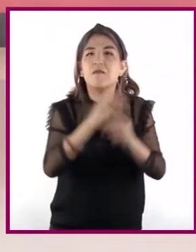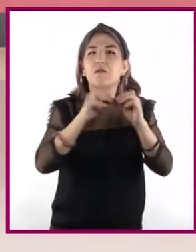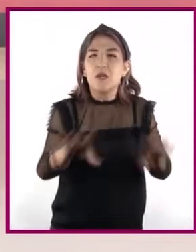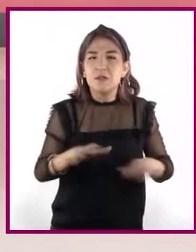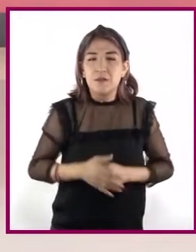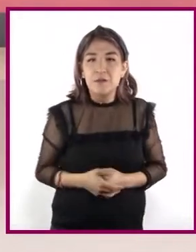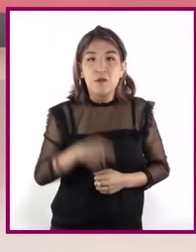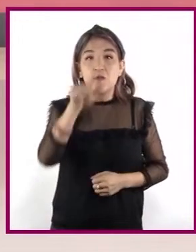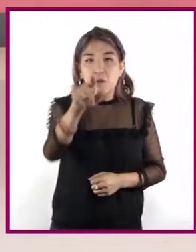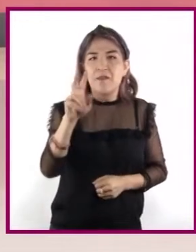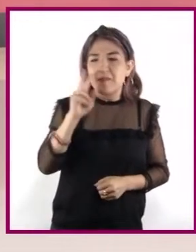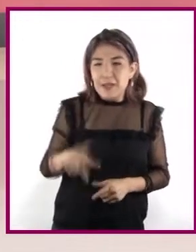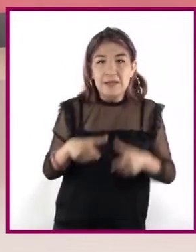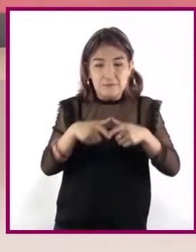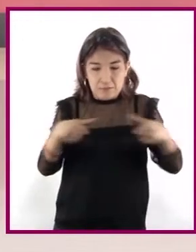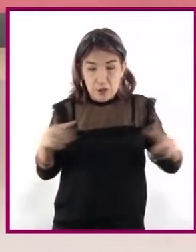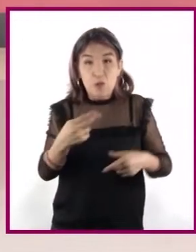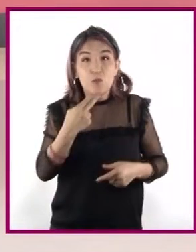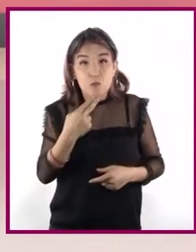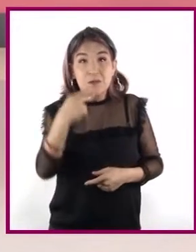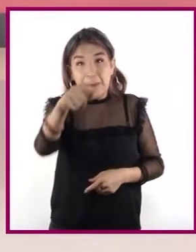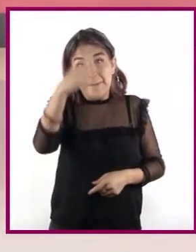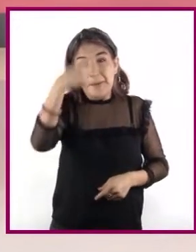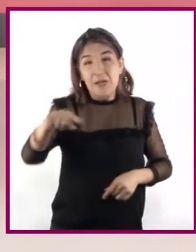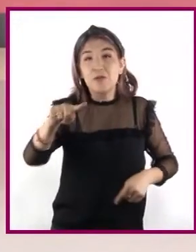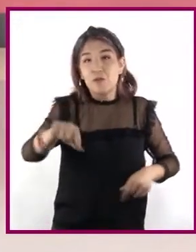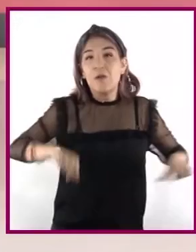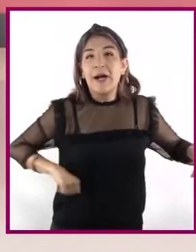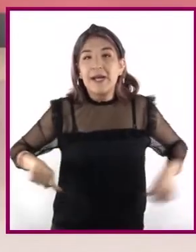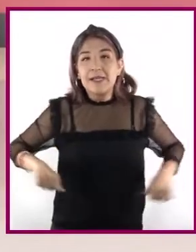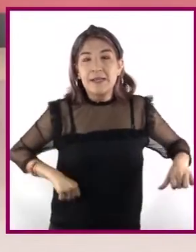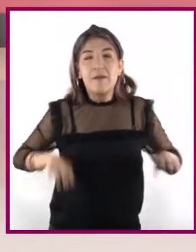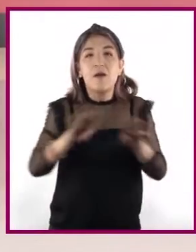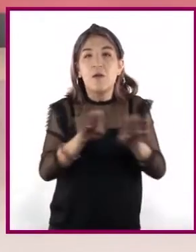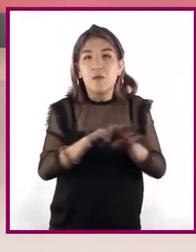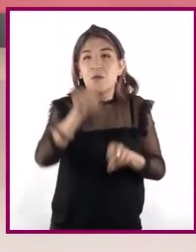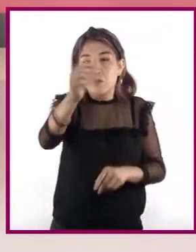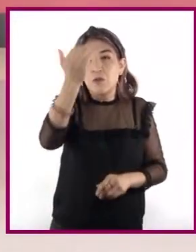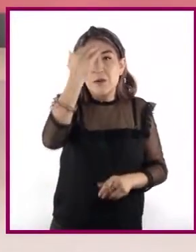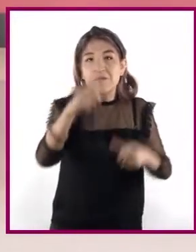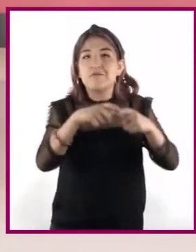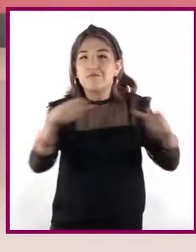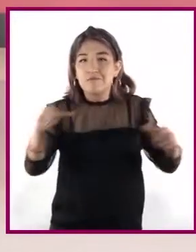han contribuido las fichas de trabajo para su apropiación del conocimiento?